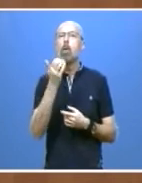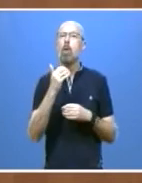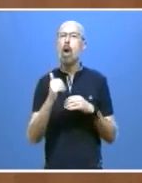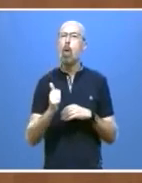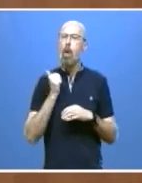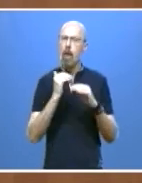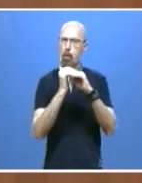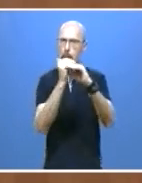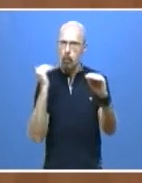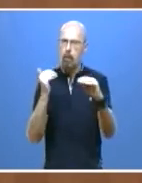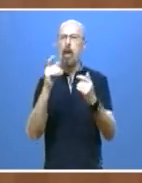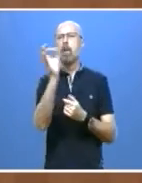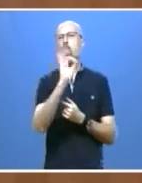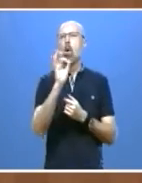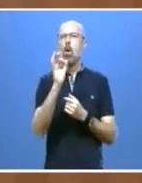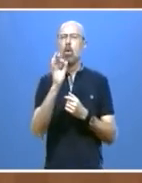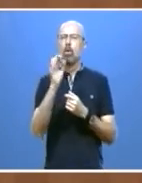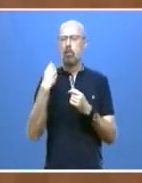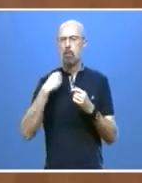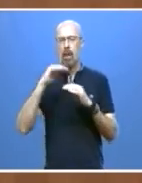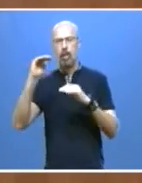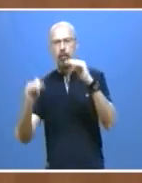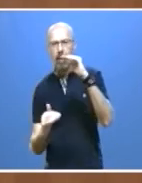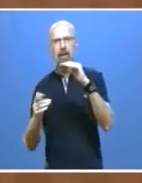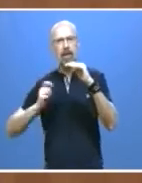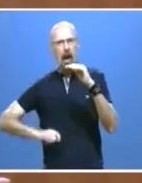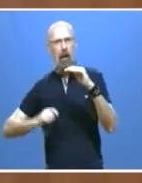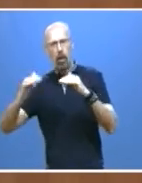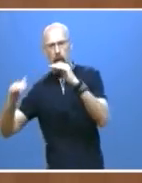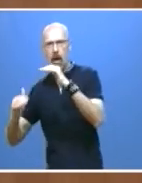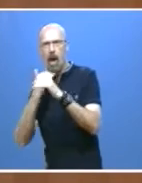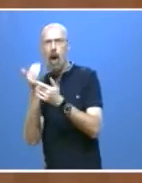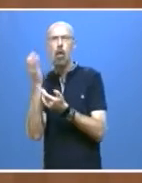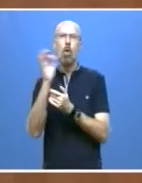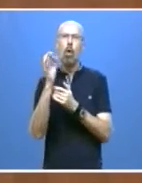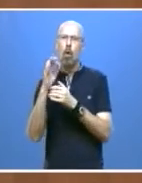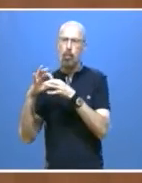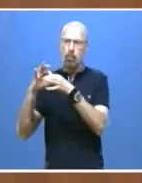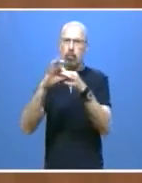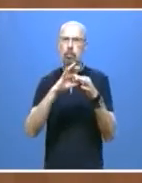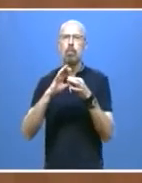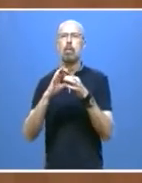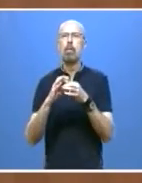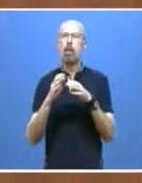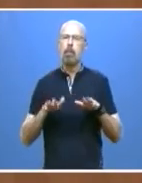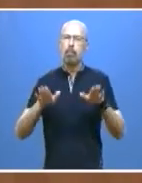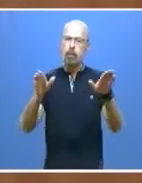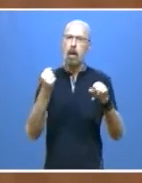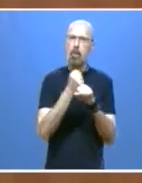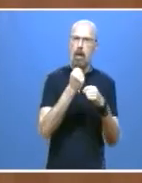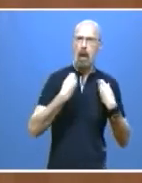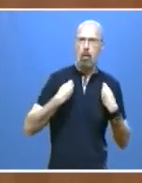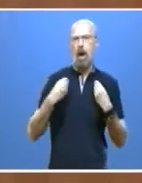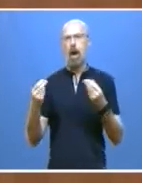de la brecha salarial por la conciliación y por la corresponsabilidad. Por eso entre otros programas hemos ampliado el programa